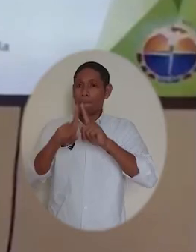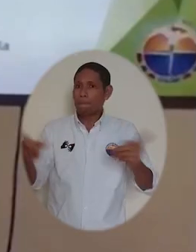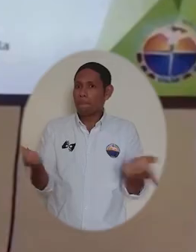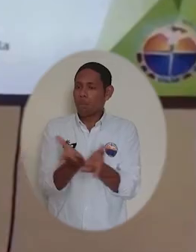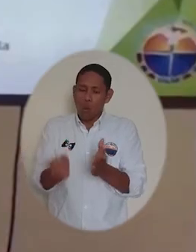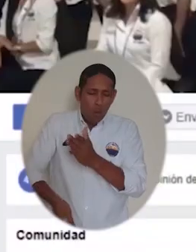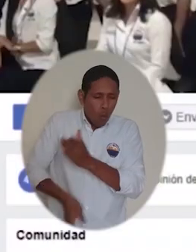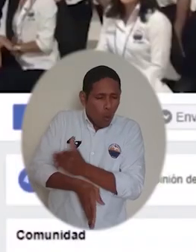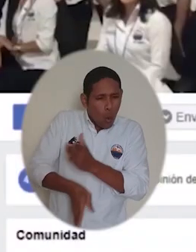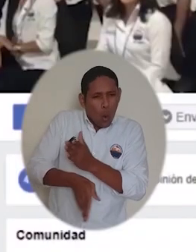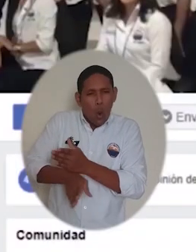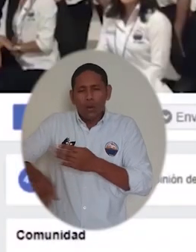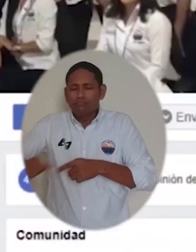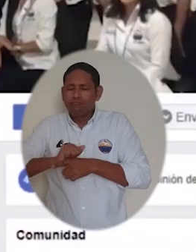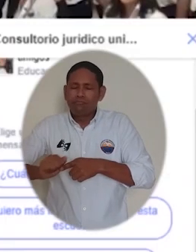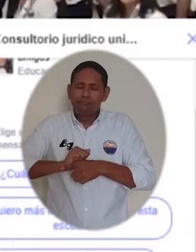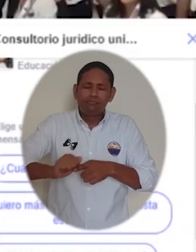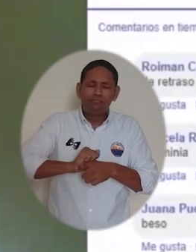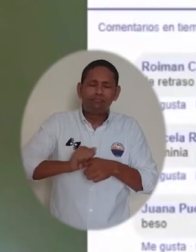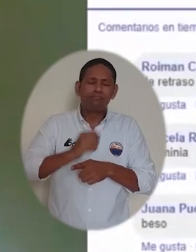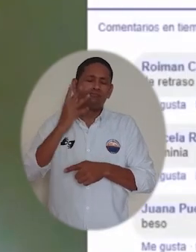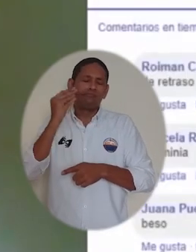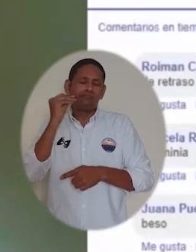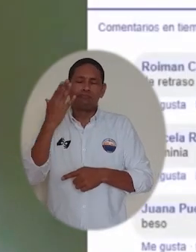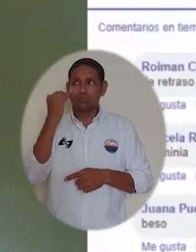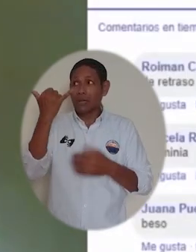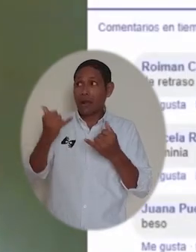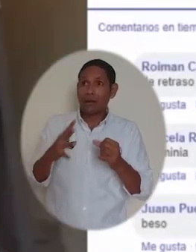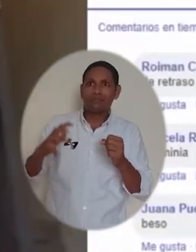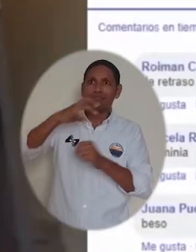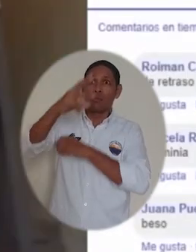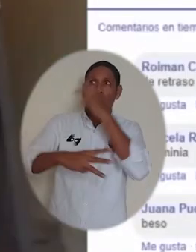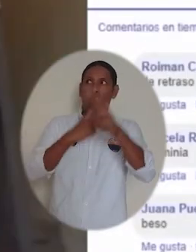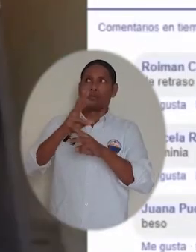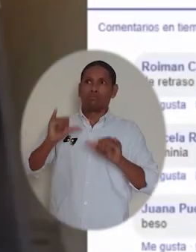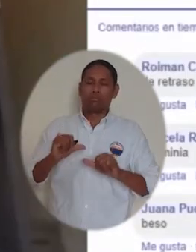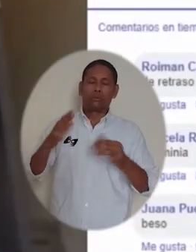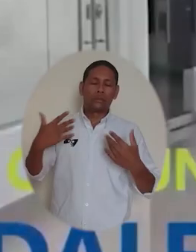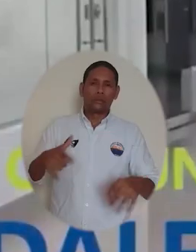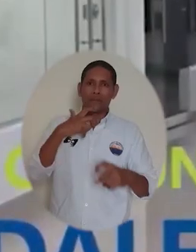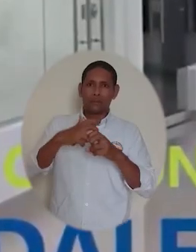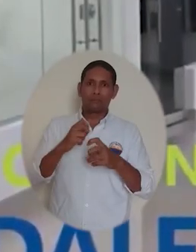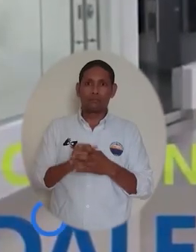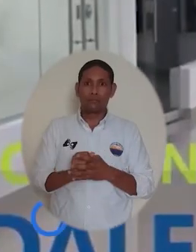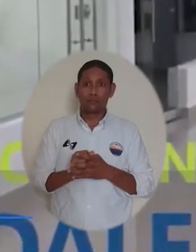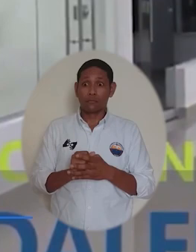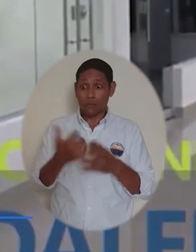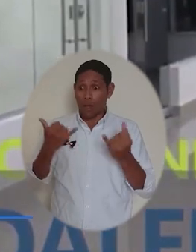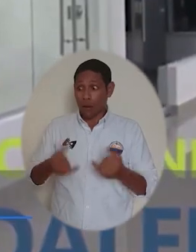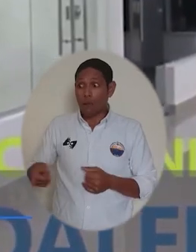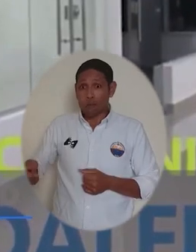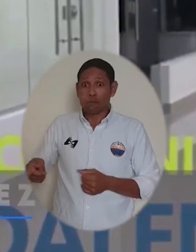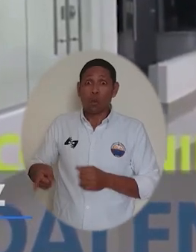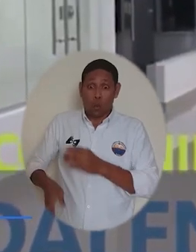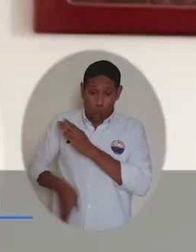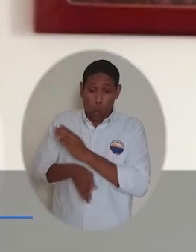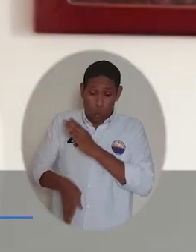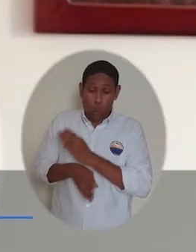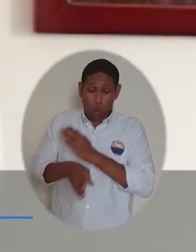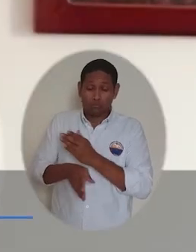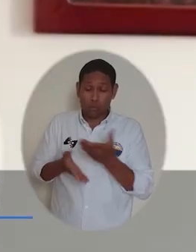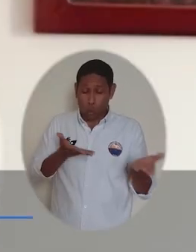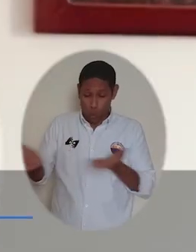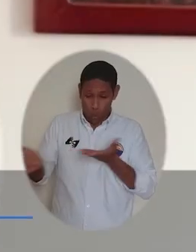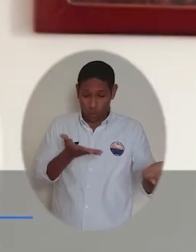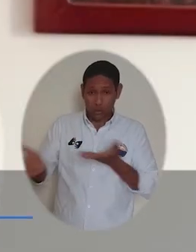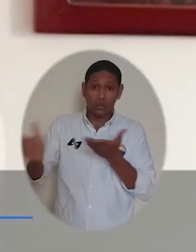simuladas, con el fin de que los estudiantes sigan adelante con su formación académica en el marco del estado de emergencia a nivel mundial. El centro de